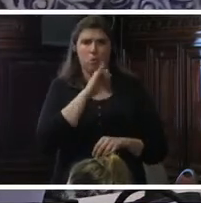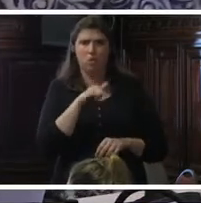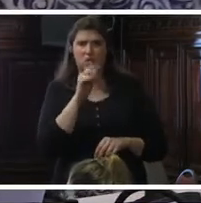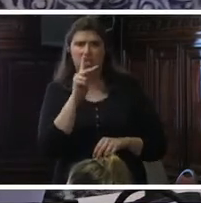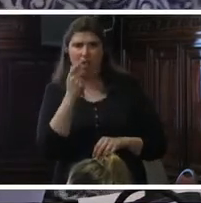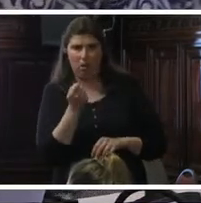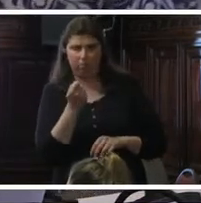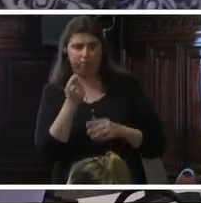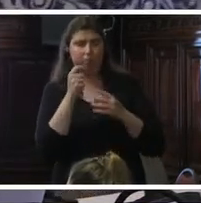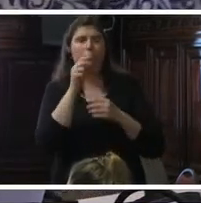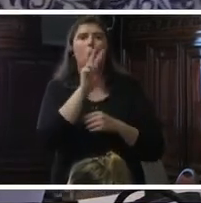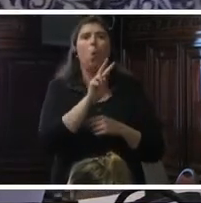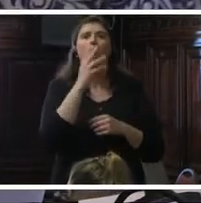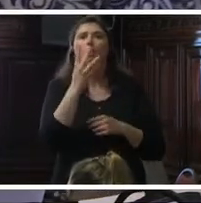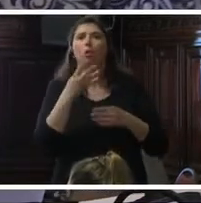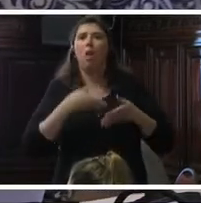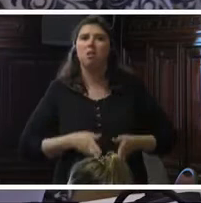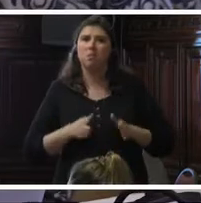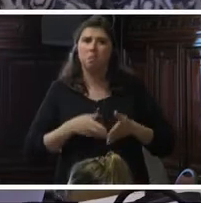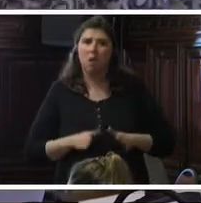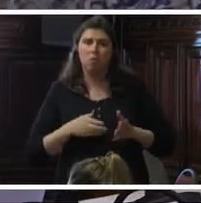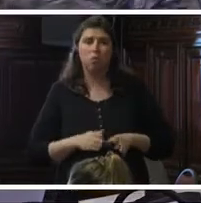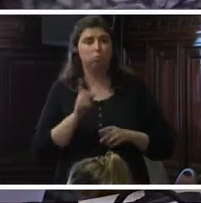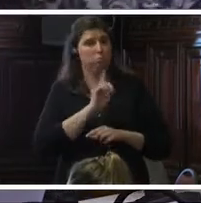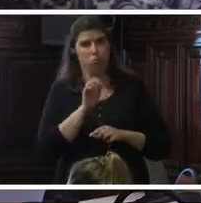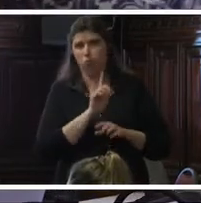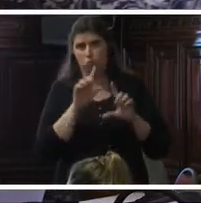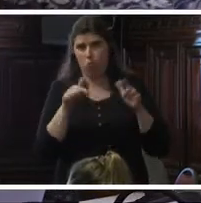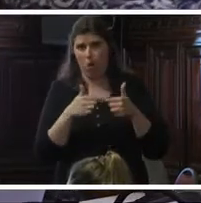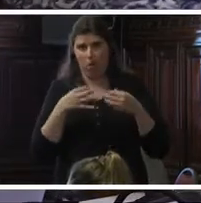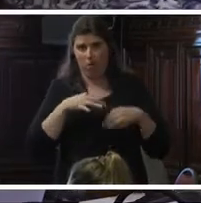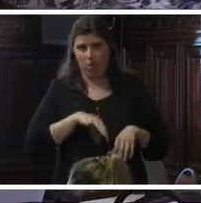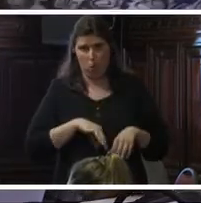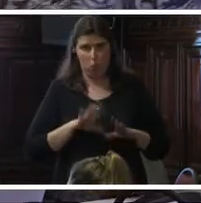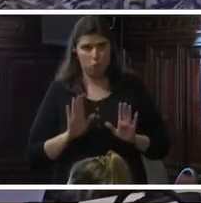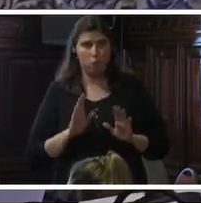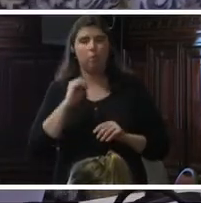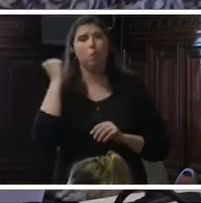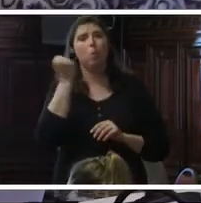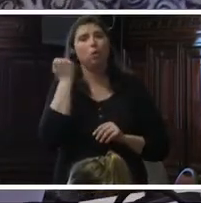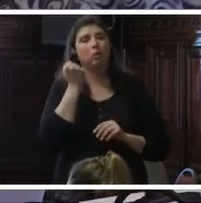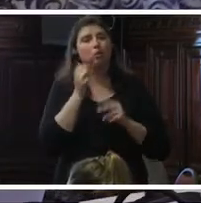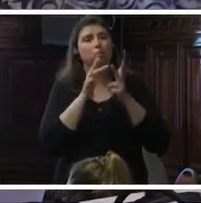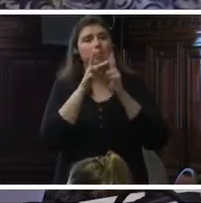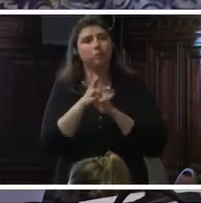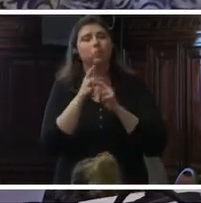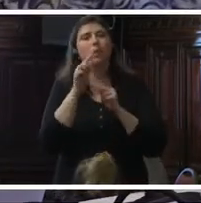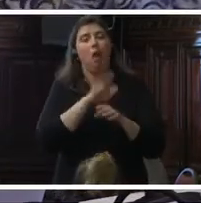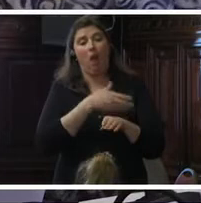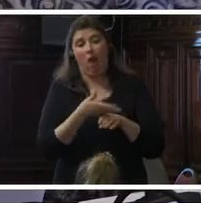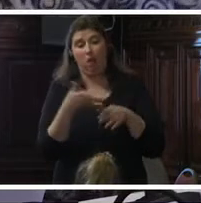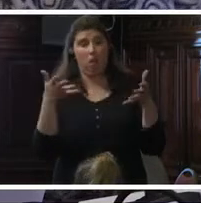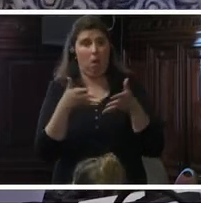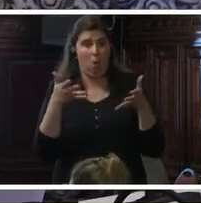de los cuales 42 de los nacimientos no se habría detectado la presencia del virus. Es importante señalar que a la fecha se